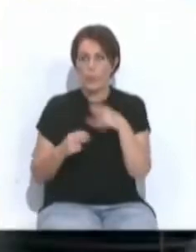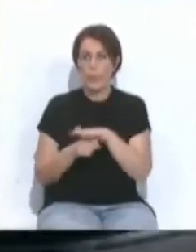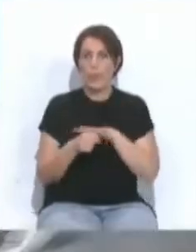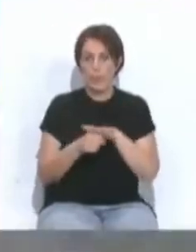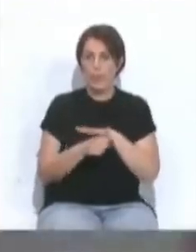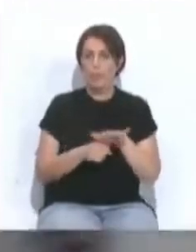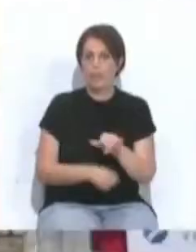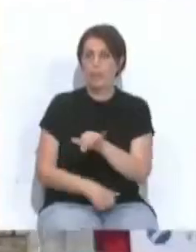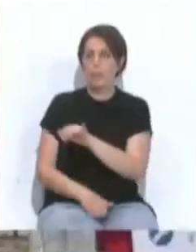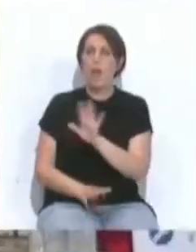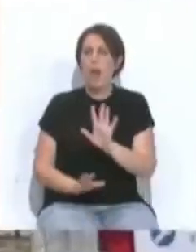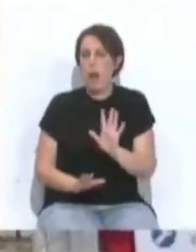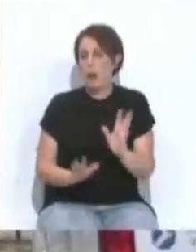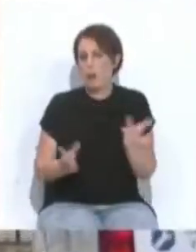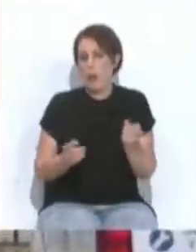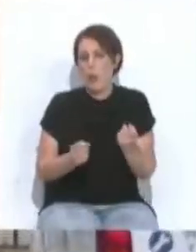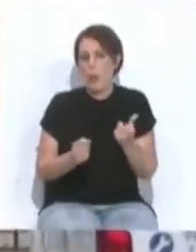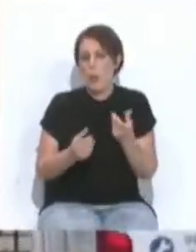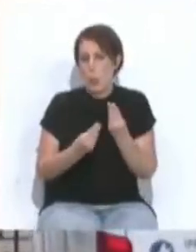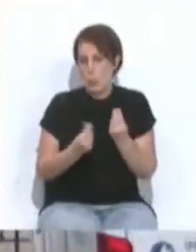provincia, aunque en menor medida.